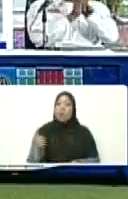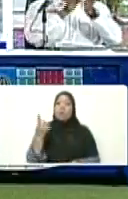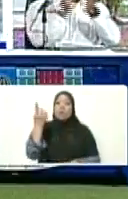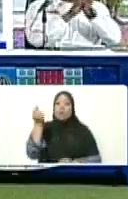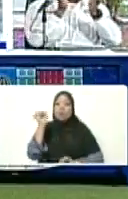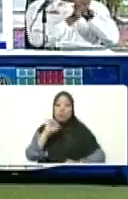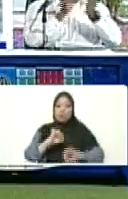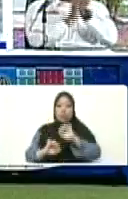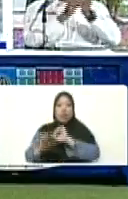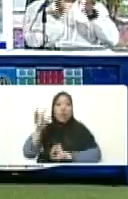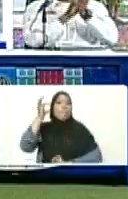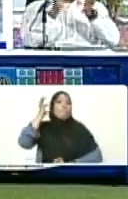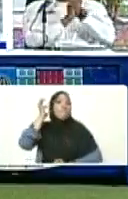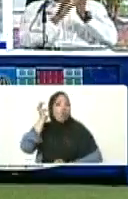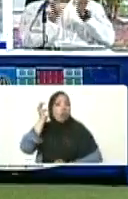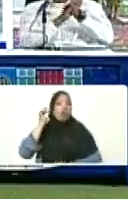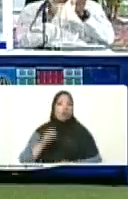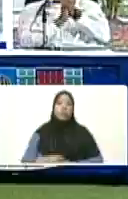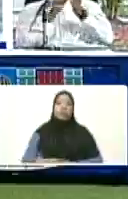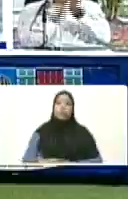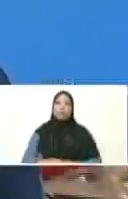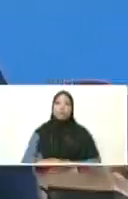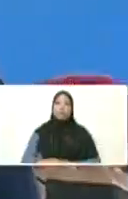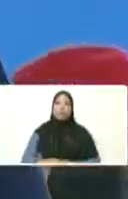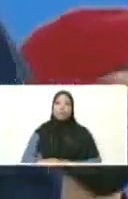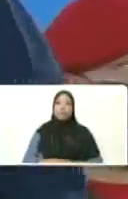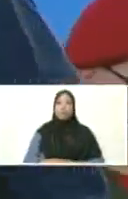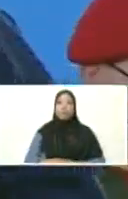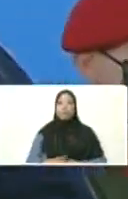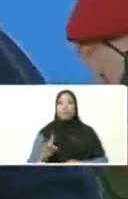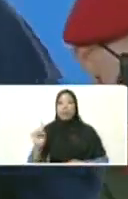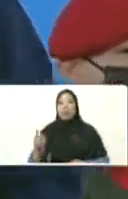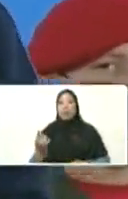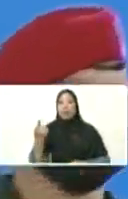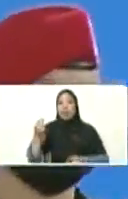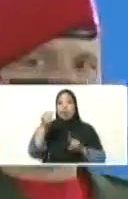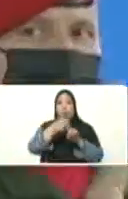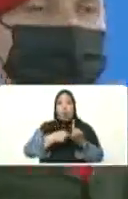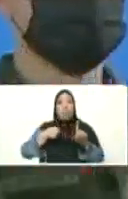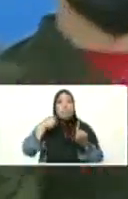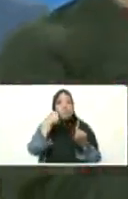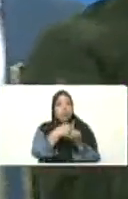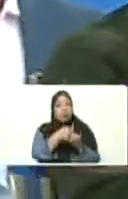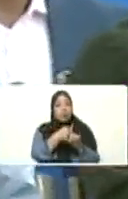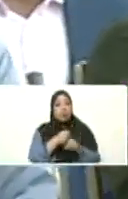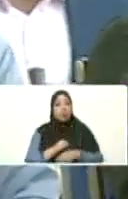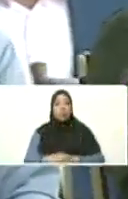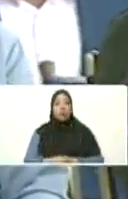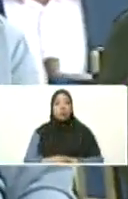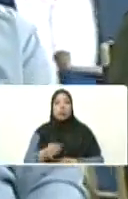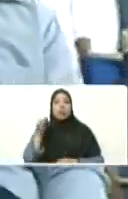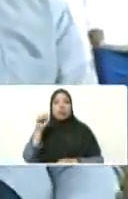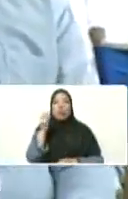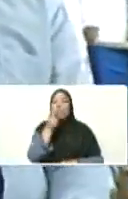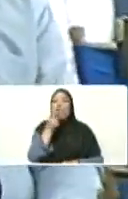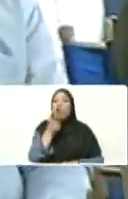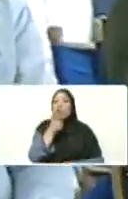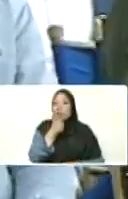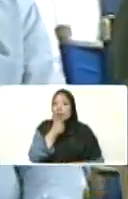The First Combat, le dice ahí en el exterior, la primera combatiente, Silita la Bonita.